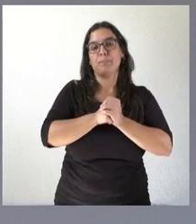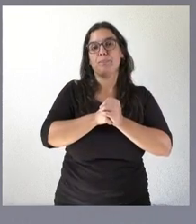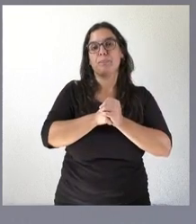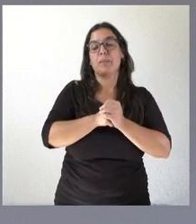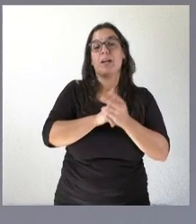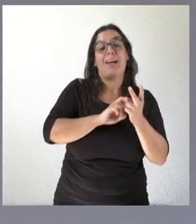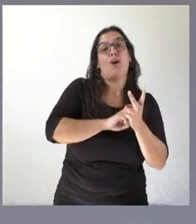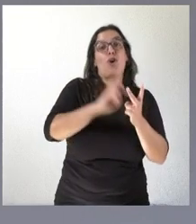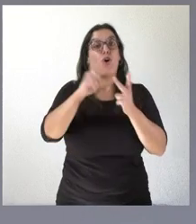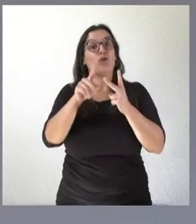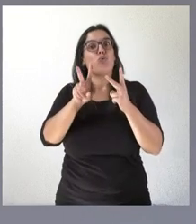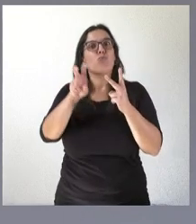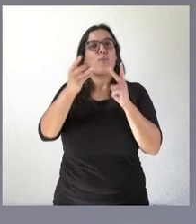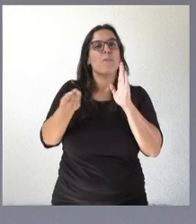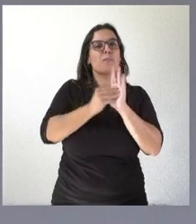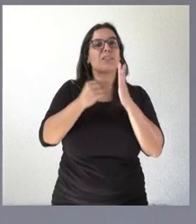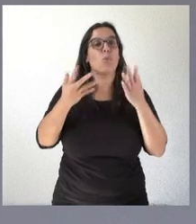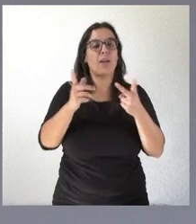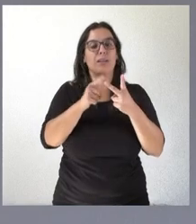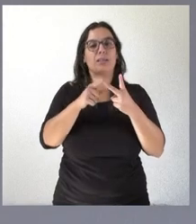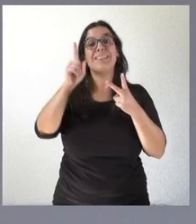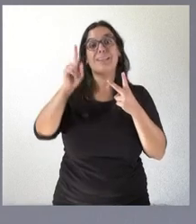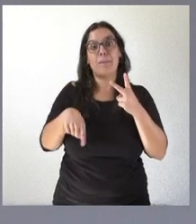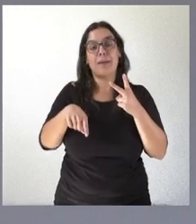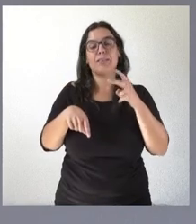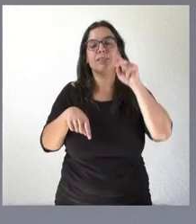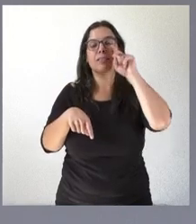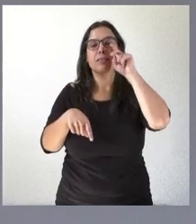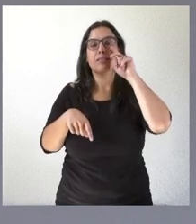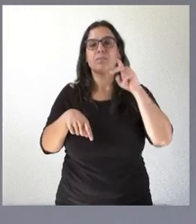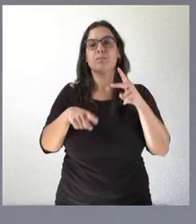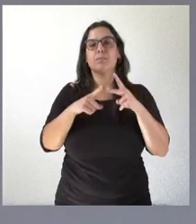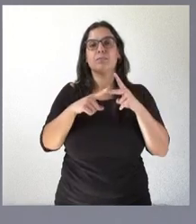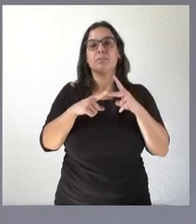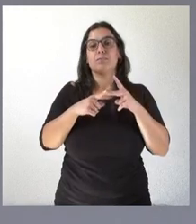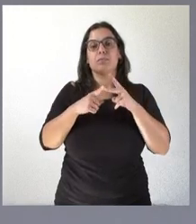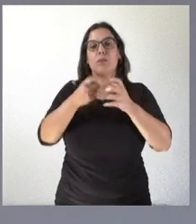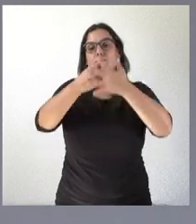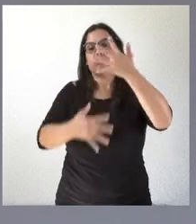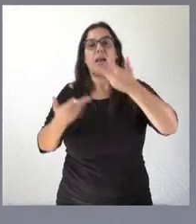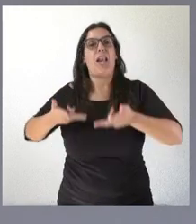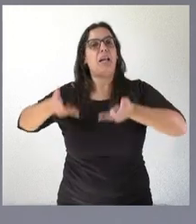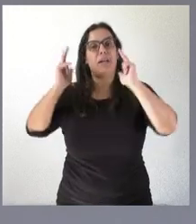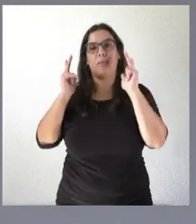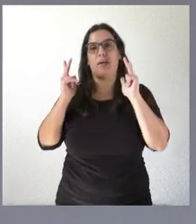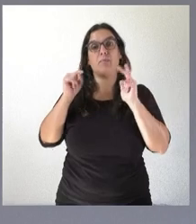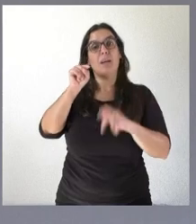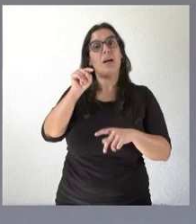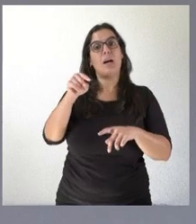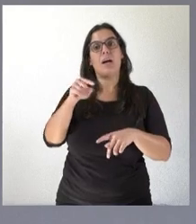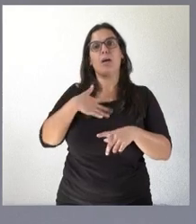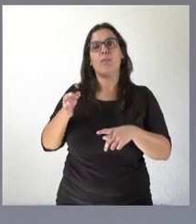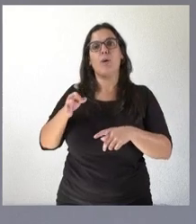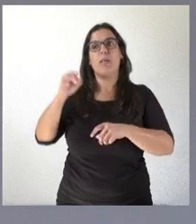novedad que aporta el decreto? Que a su vez hay una bolsa libre en la cual se pueden inscribir los